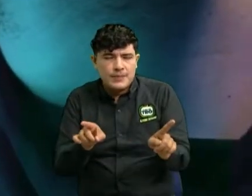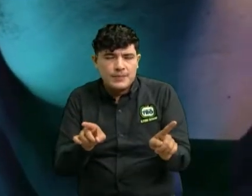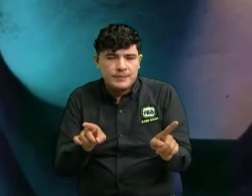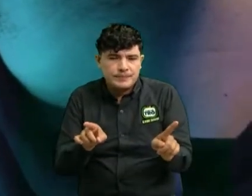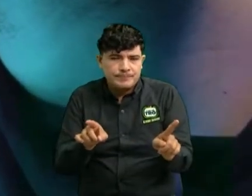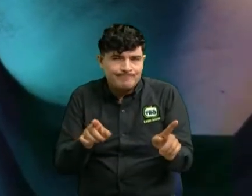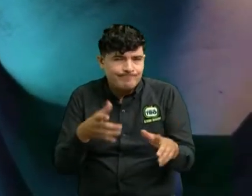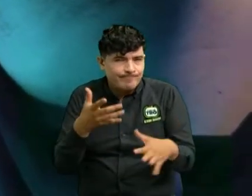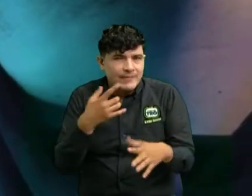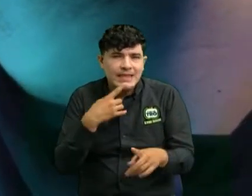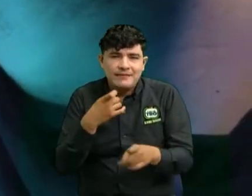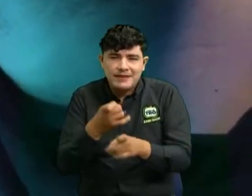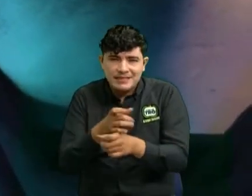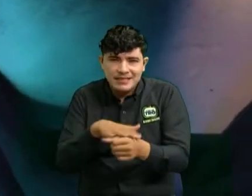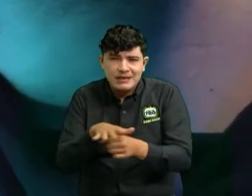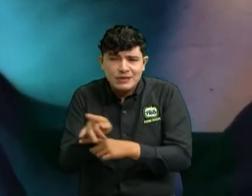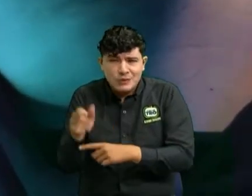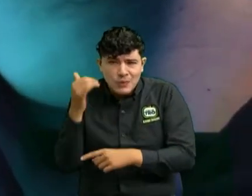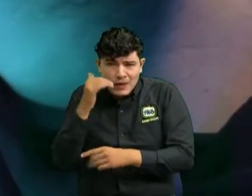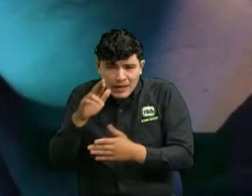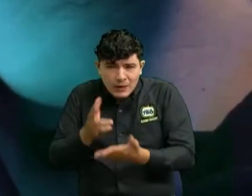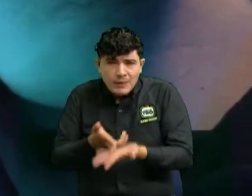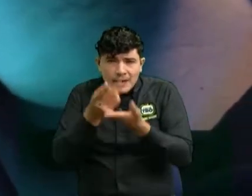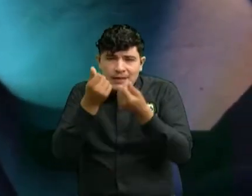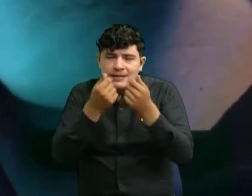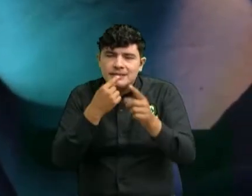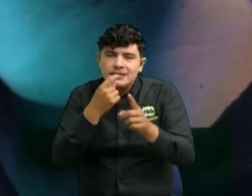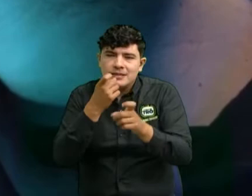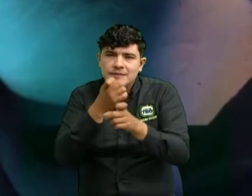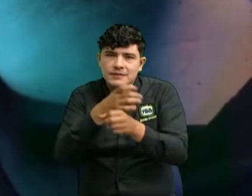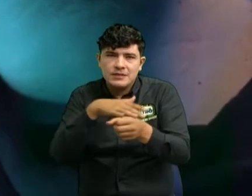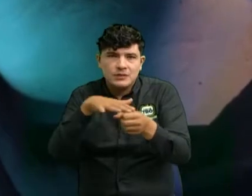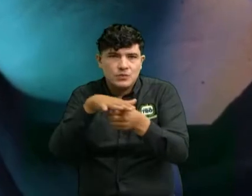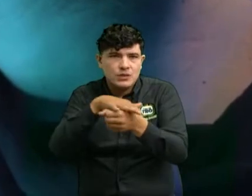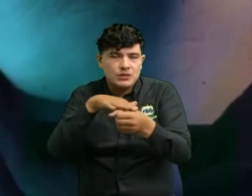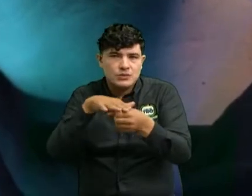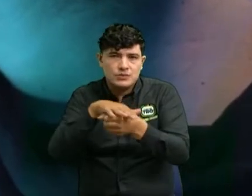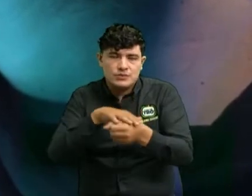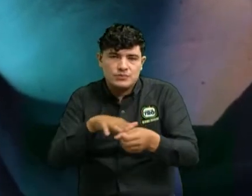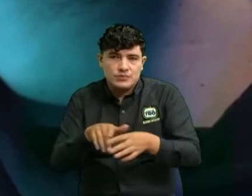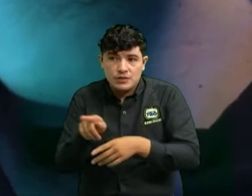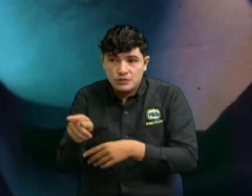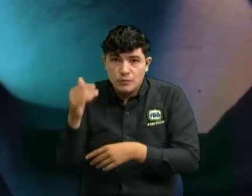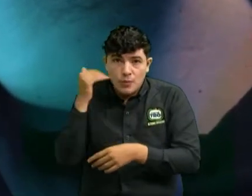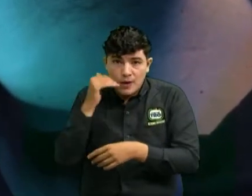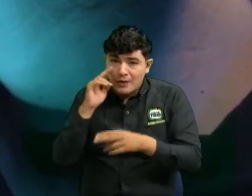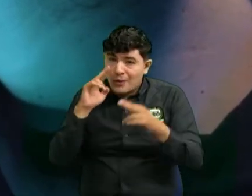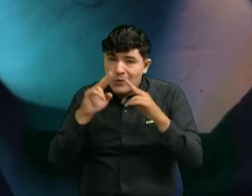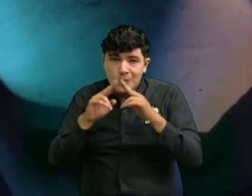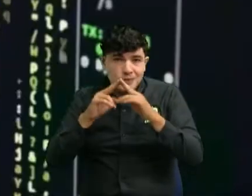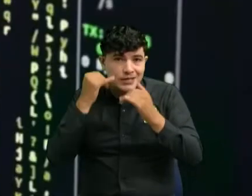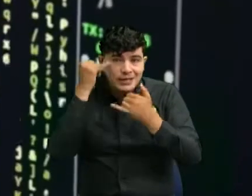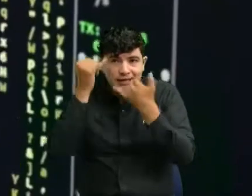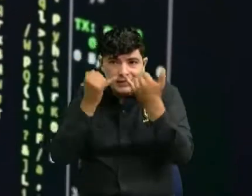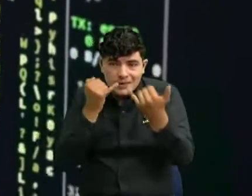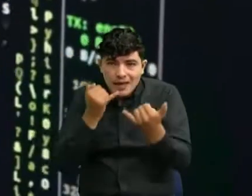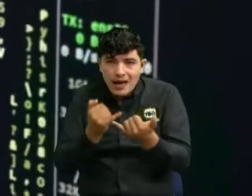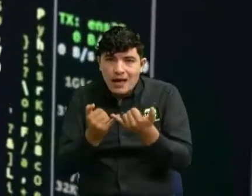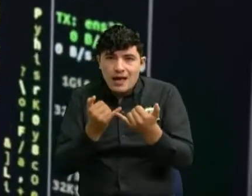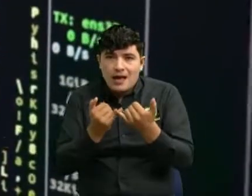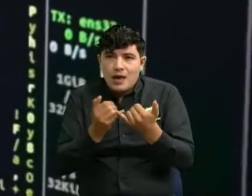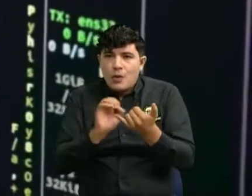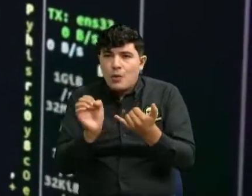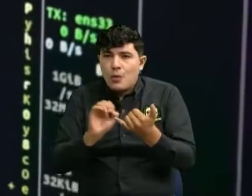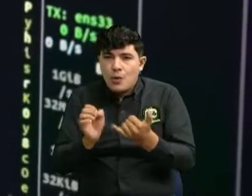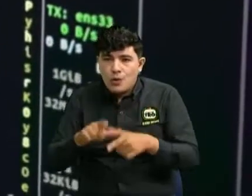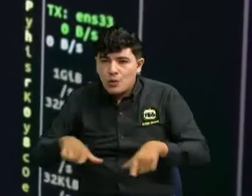es un poco difícil para que la señora recupere ese dinero si no conoce plenamente la identidad el arraigo